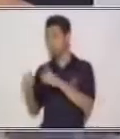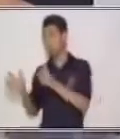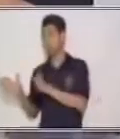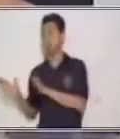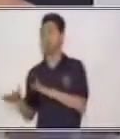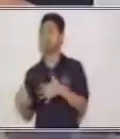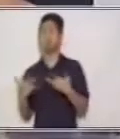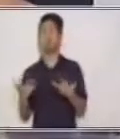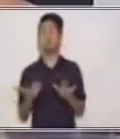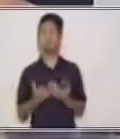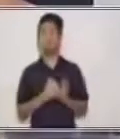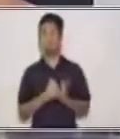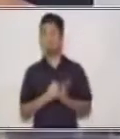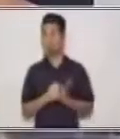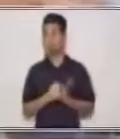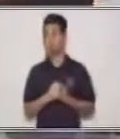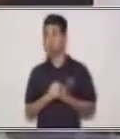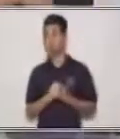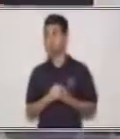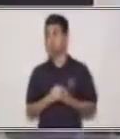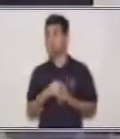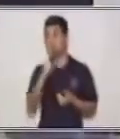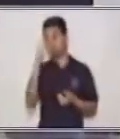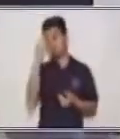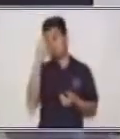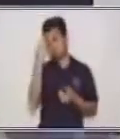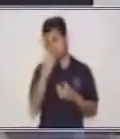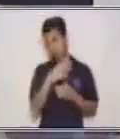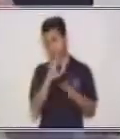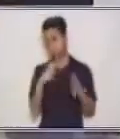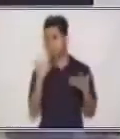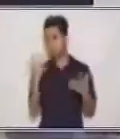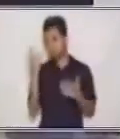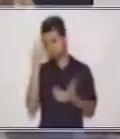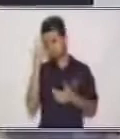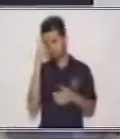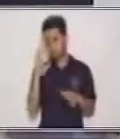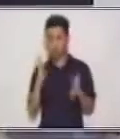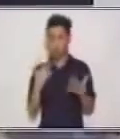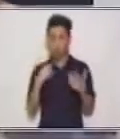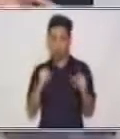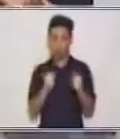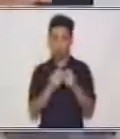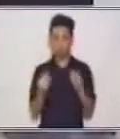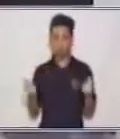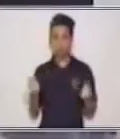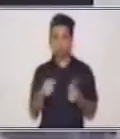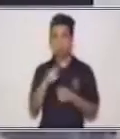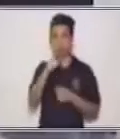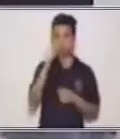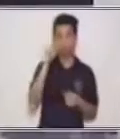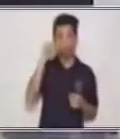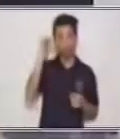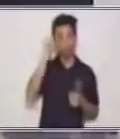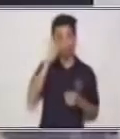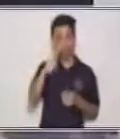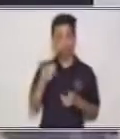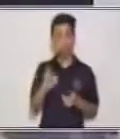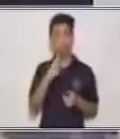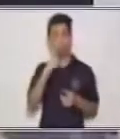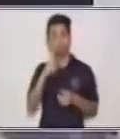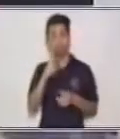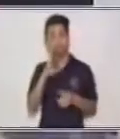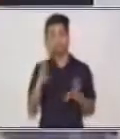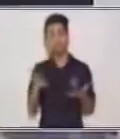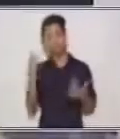decir? A ver, ¿qué sugerencia me dan? A ver, piensen, ¿cómo podemos solucionar esto? Si hay un adulto ahí por donde ustedes están, que